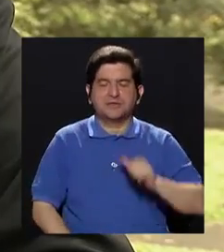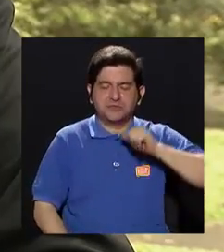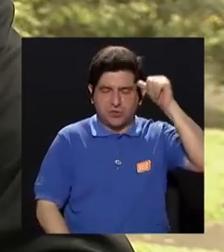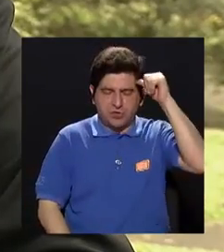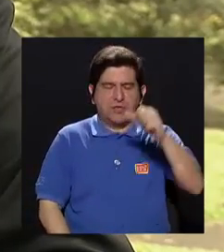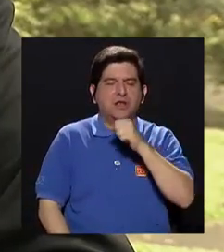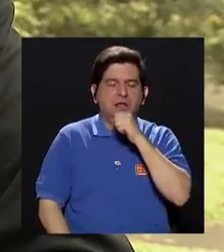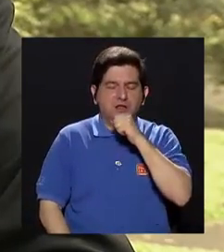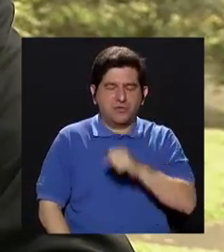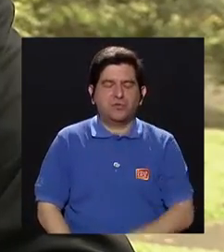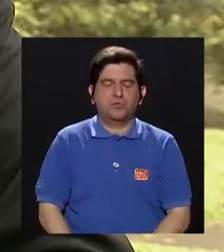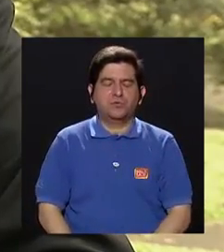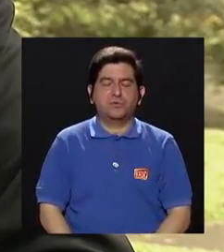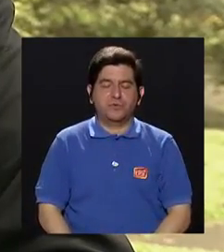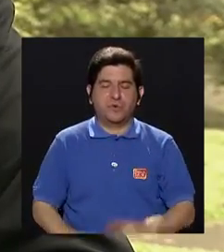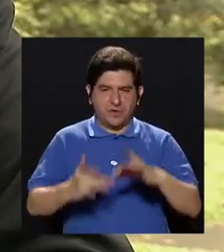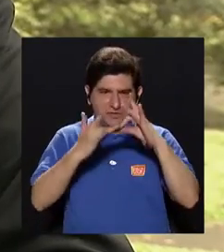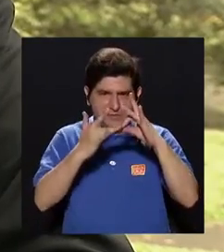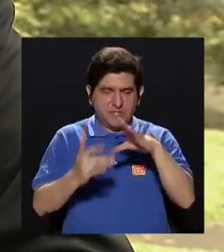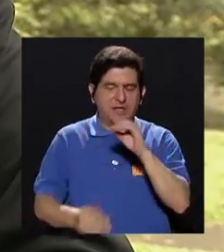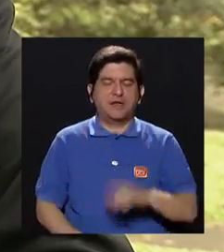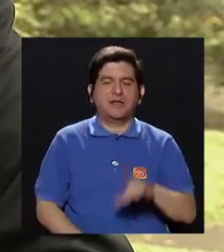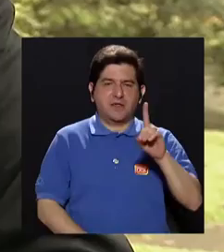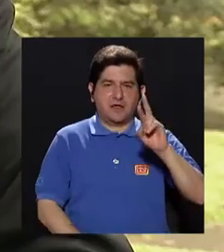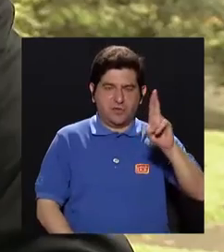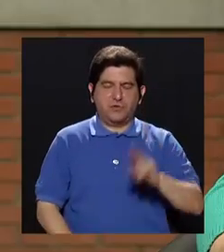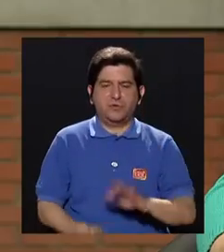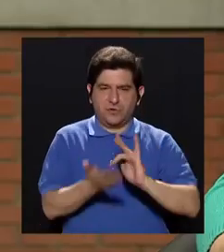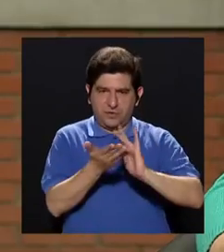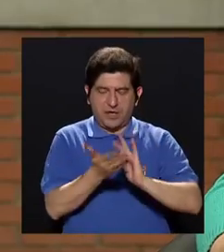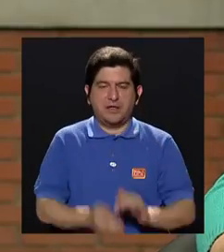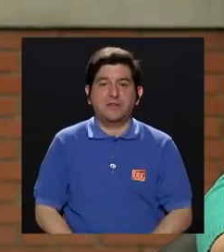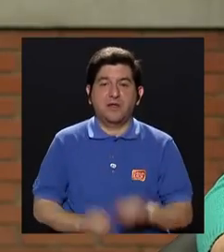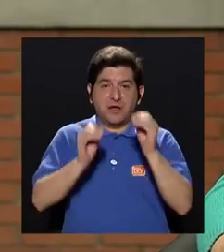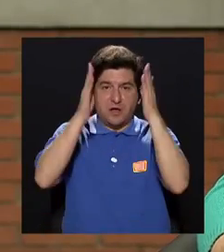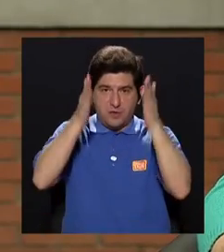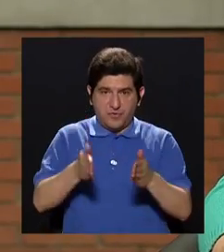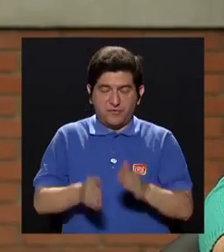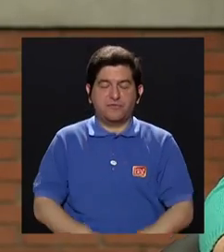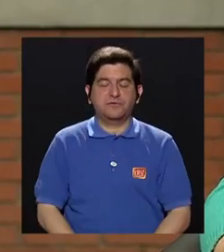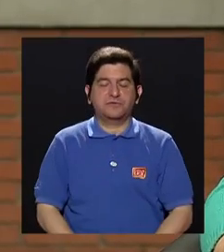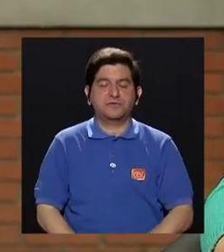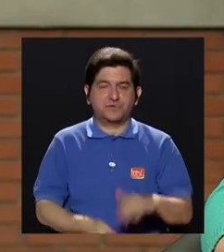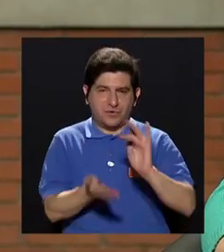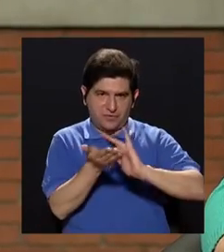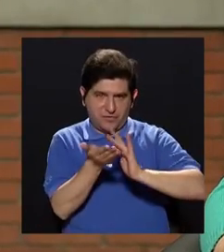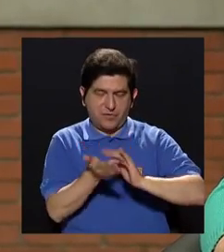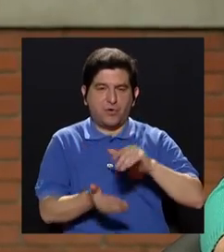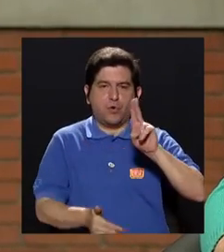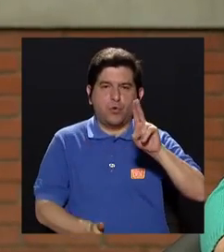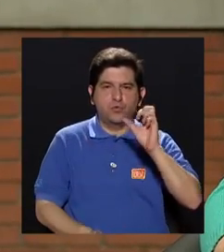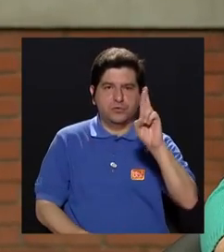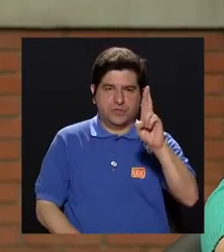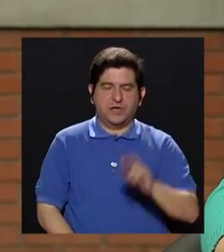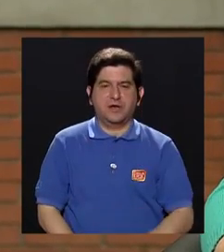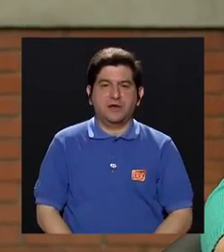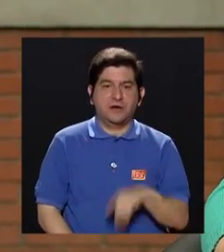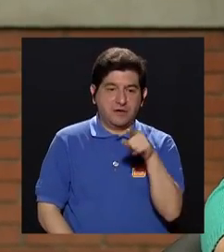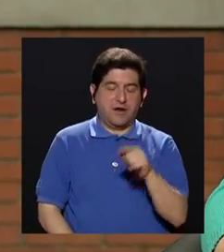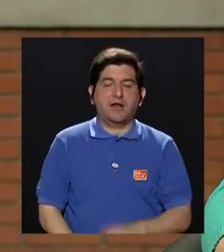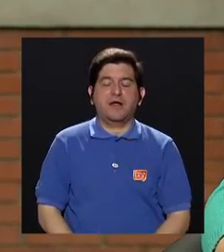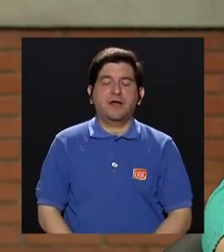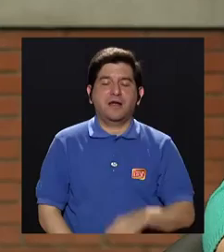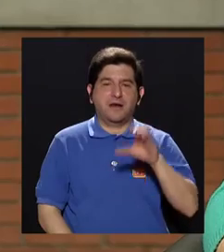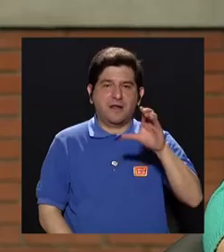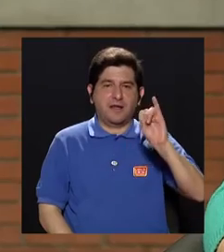farmacéutica de la persona mayor y un doctorado en farmacia. Es docente de la Facultad de Farmacia de la Universidad de Costa Rica. Ha sido